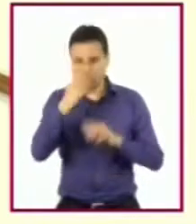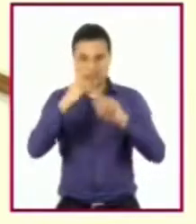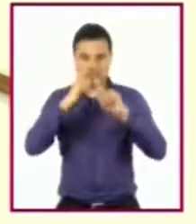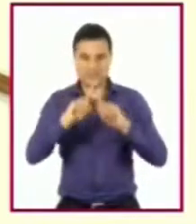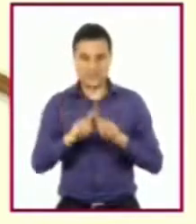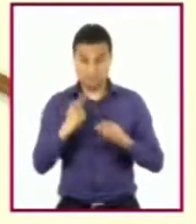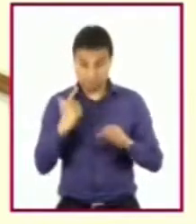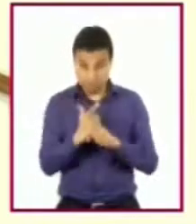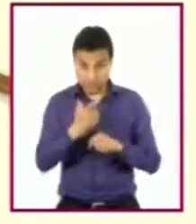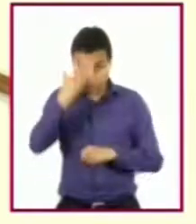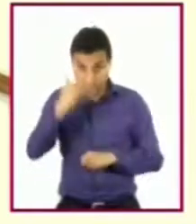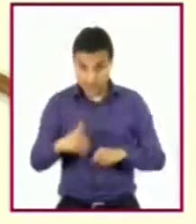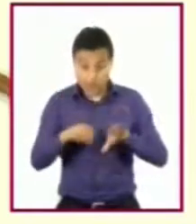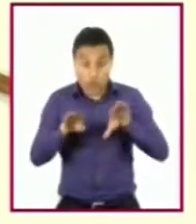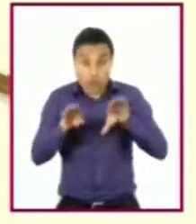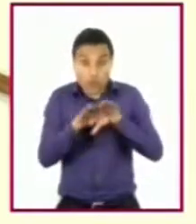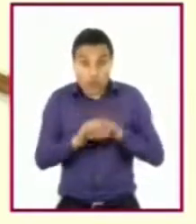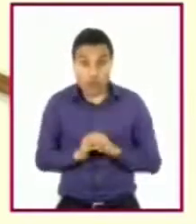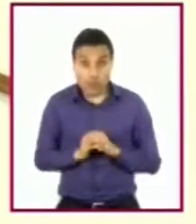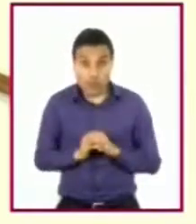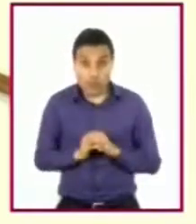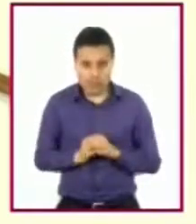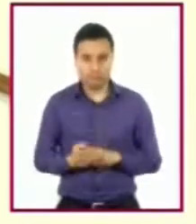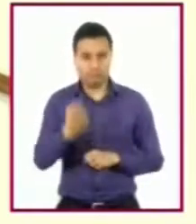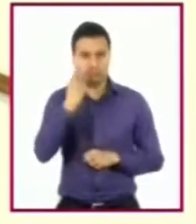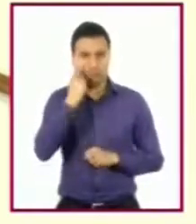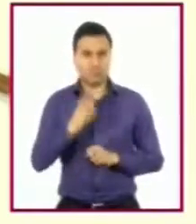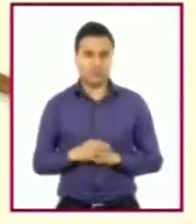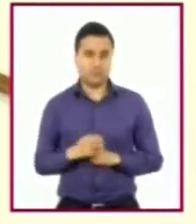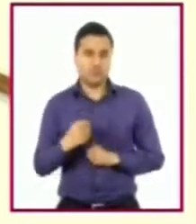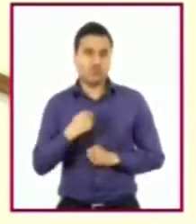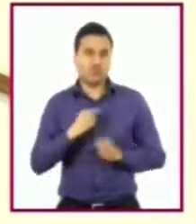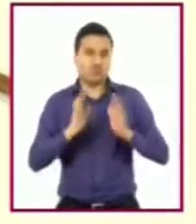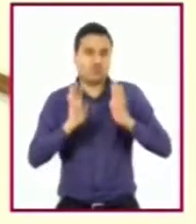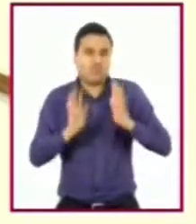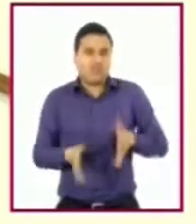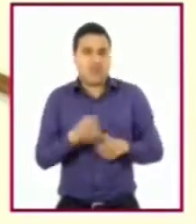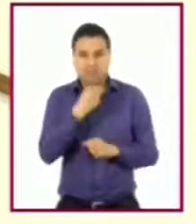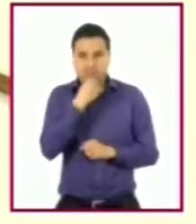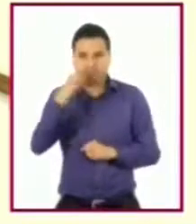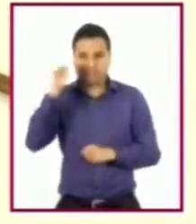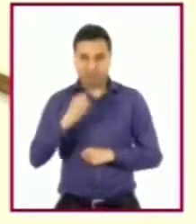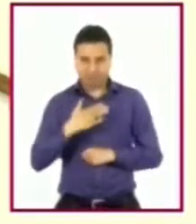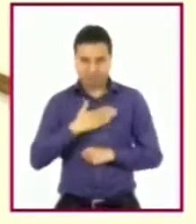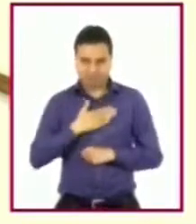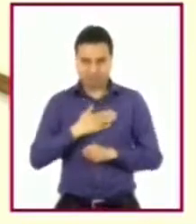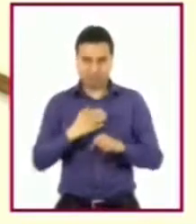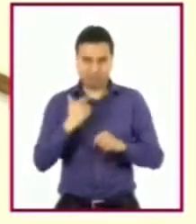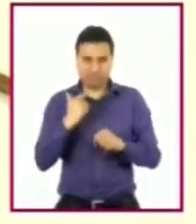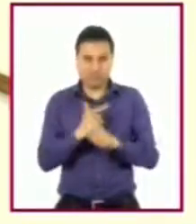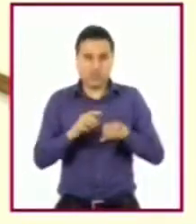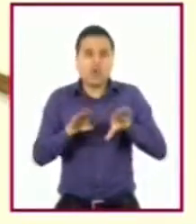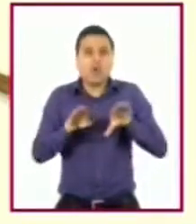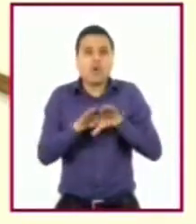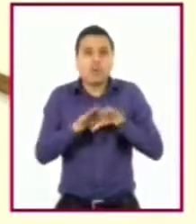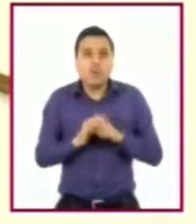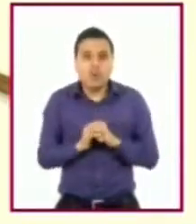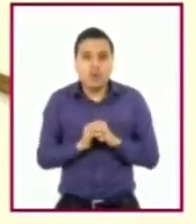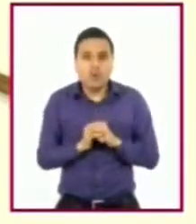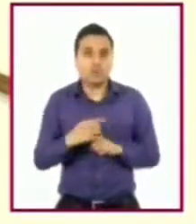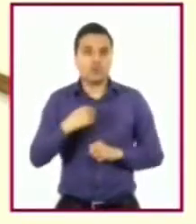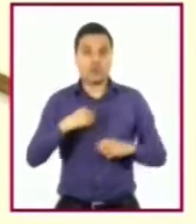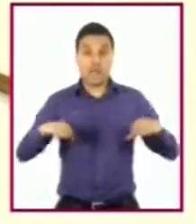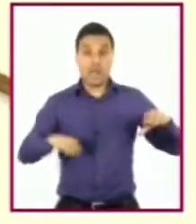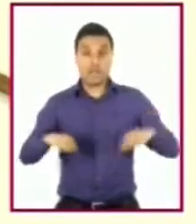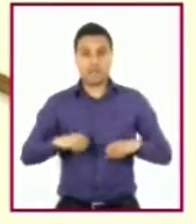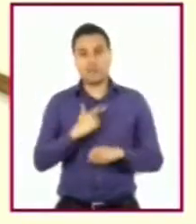Puedo decir que he logrado reconocer algunas de mis capacidades mediante las actividades que me gustan,